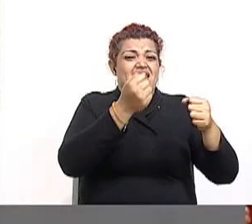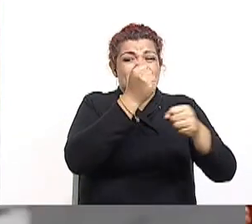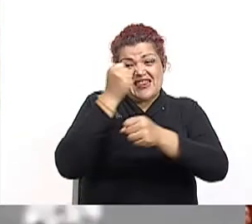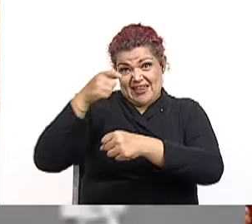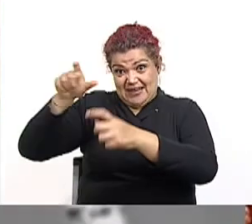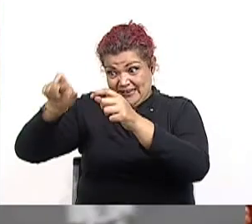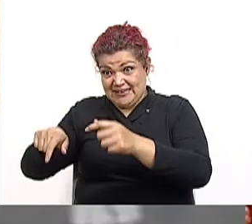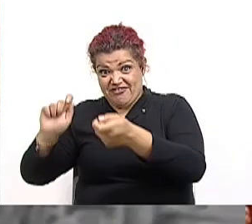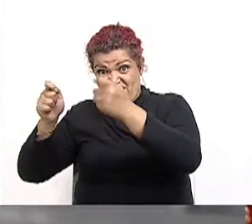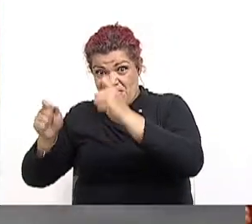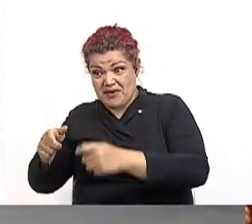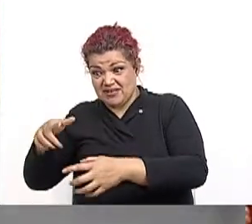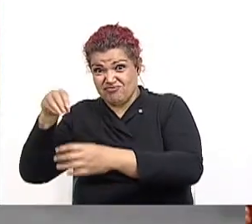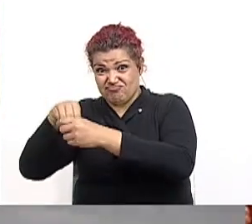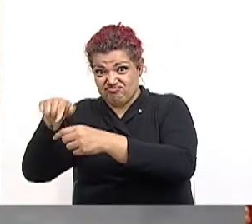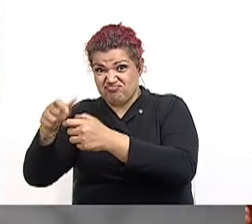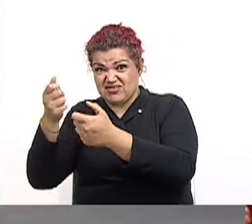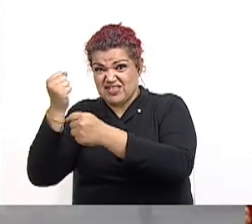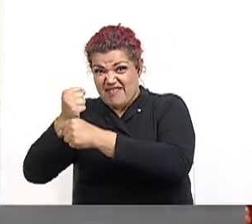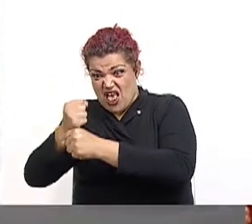sube, sube, sube. Cabezazo.